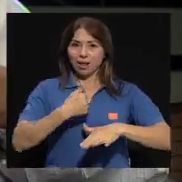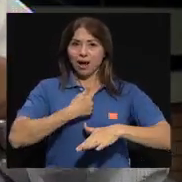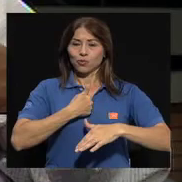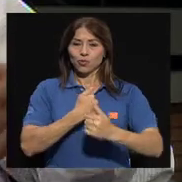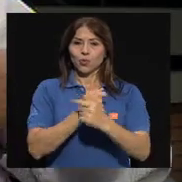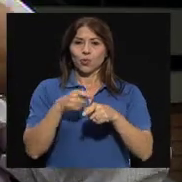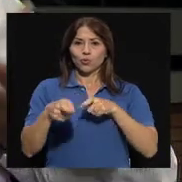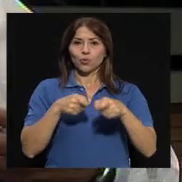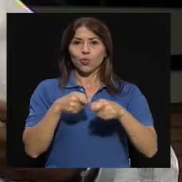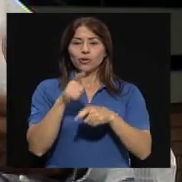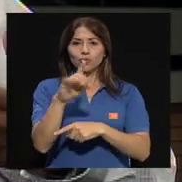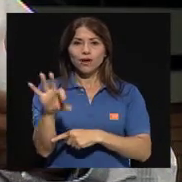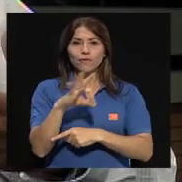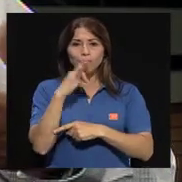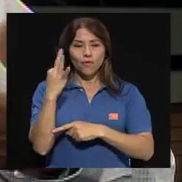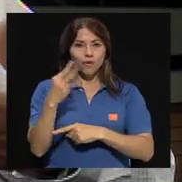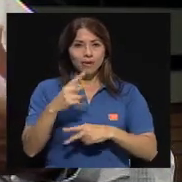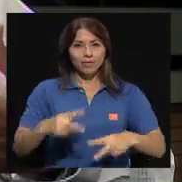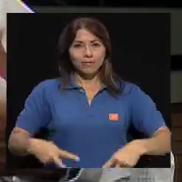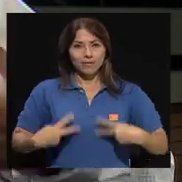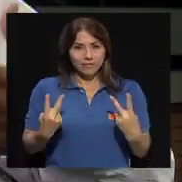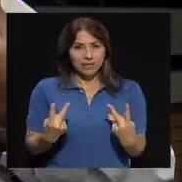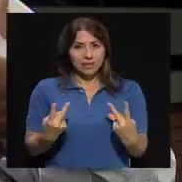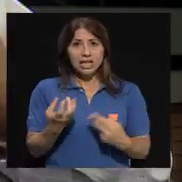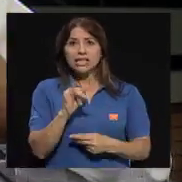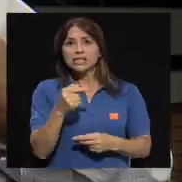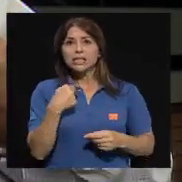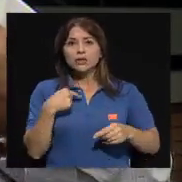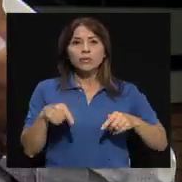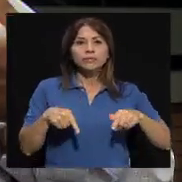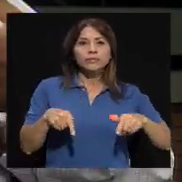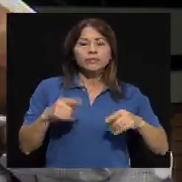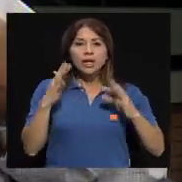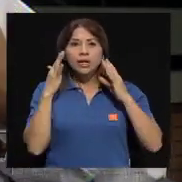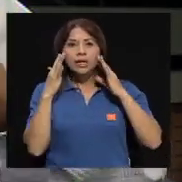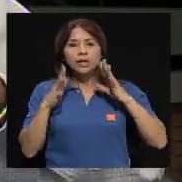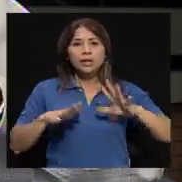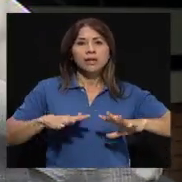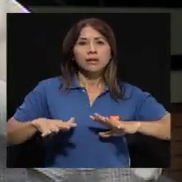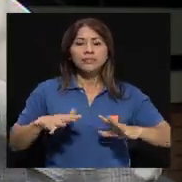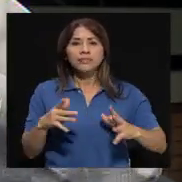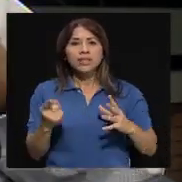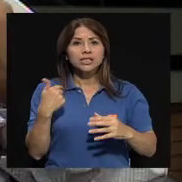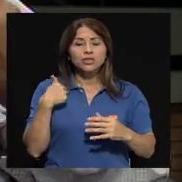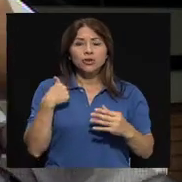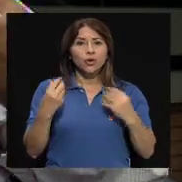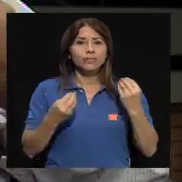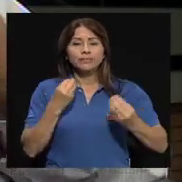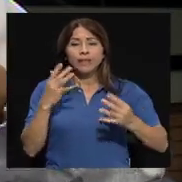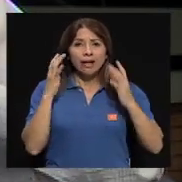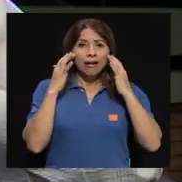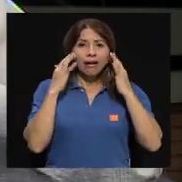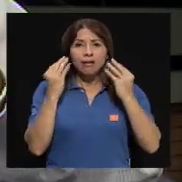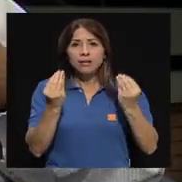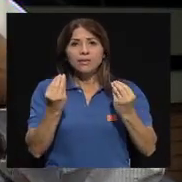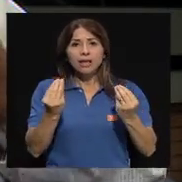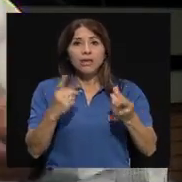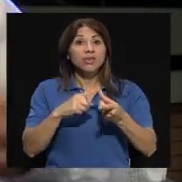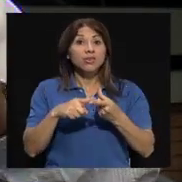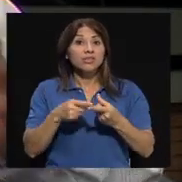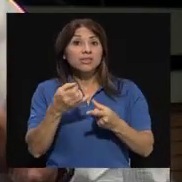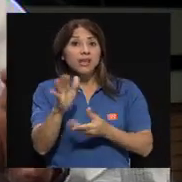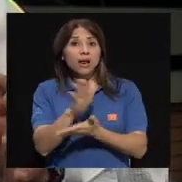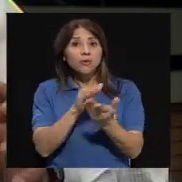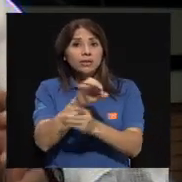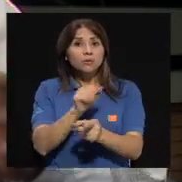una forma de vivir, ¿verdad? El estilo de vida. Si soy ansioso, si soy, me preocupo demasiado, pues